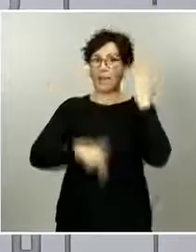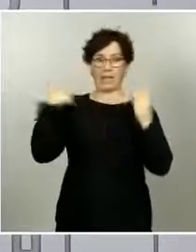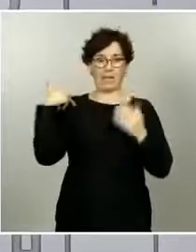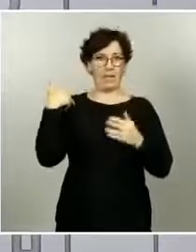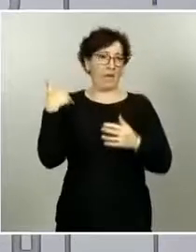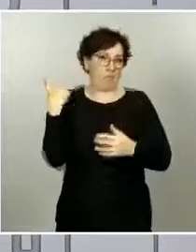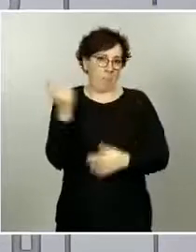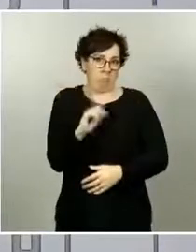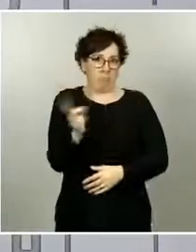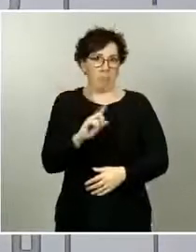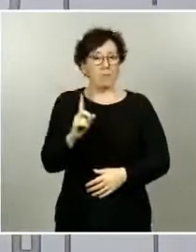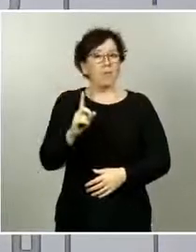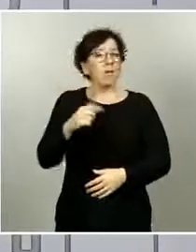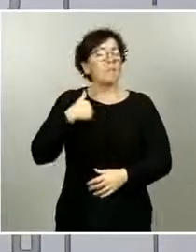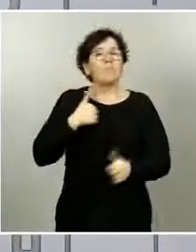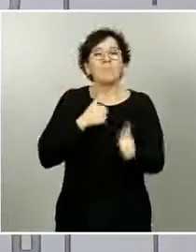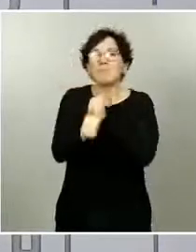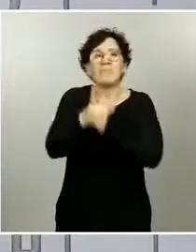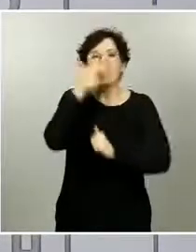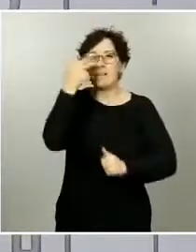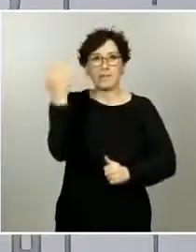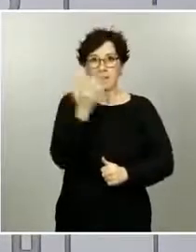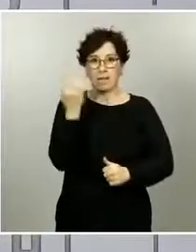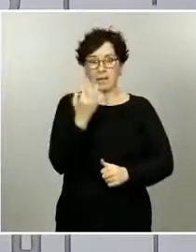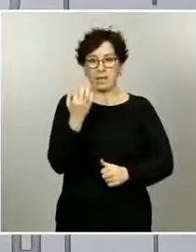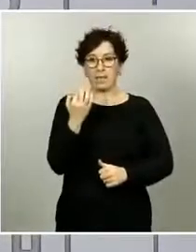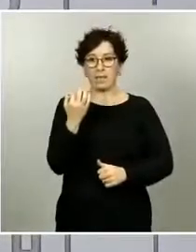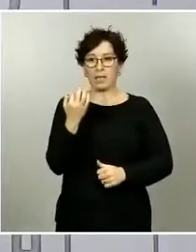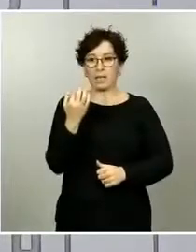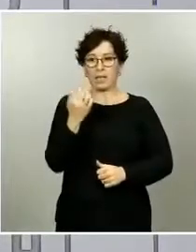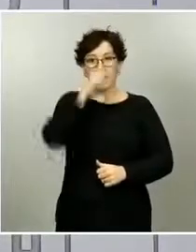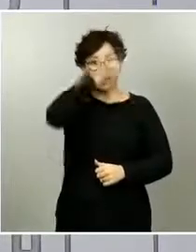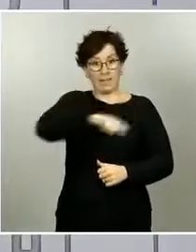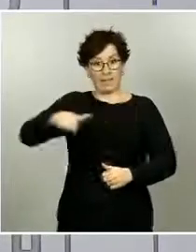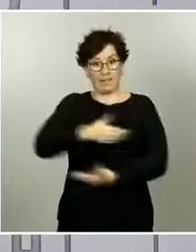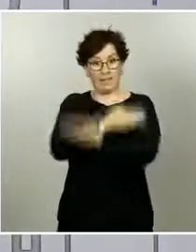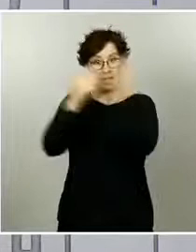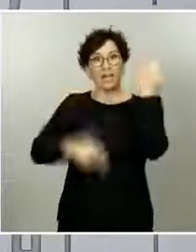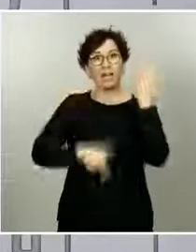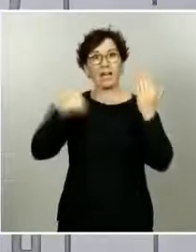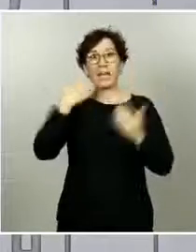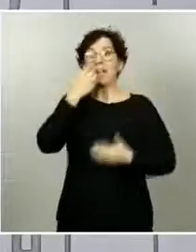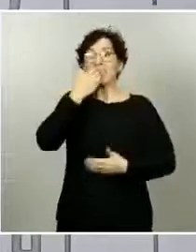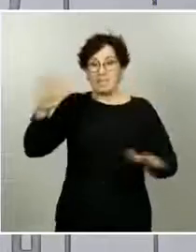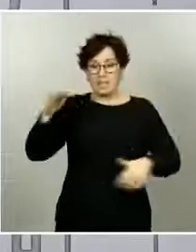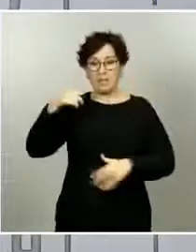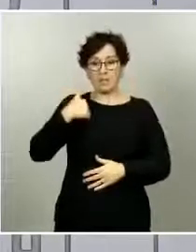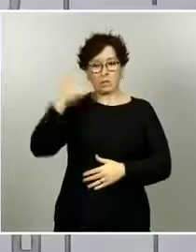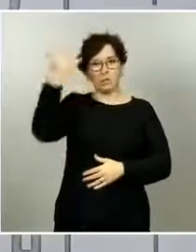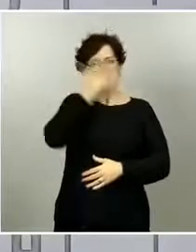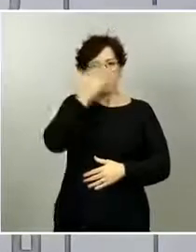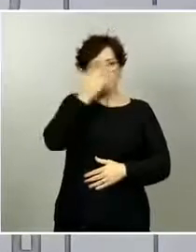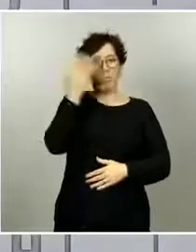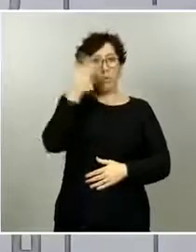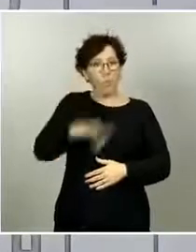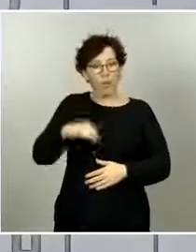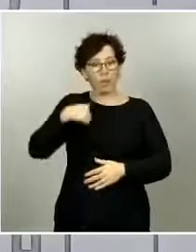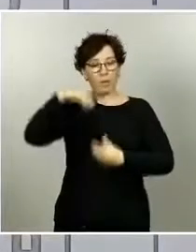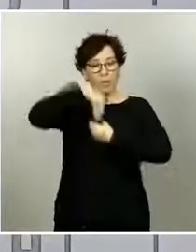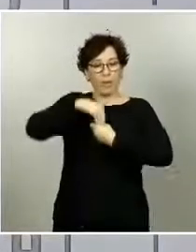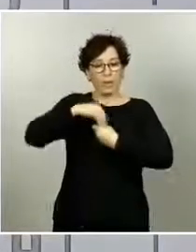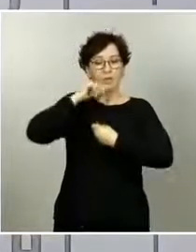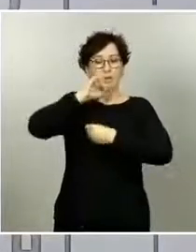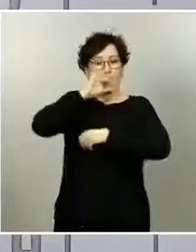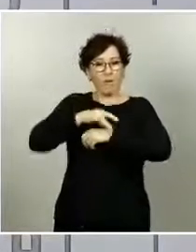mascarillas FFP2 para la población en general. Lo que nos interesa es que la población en general, ante el riesgo de que alguno pueda tener